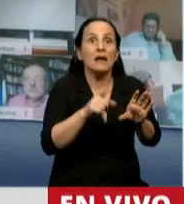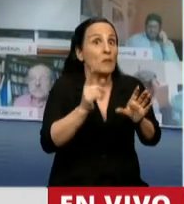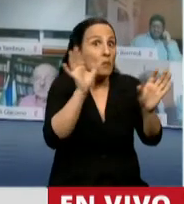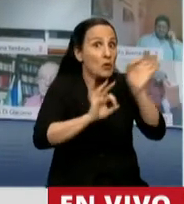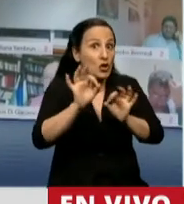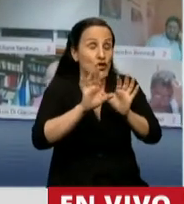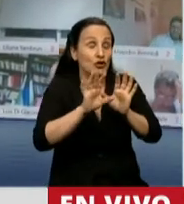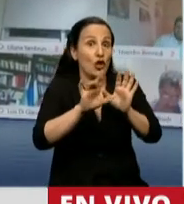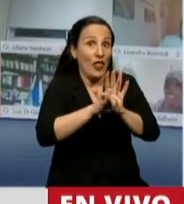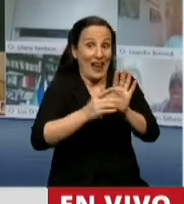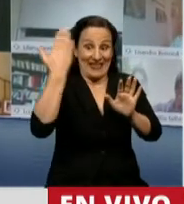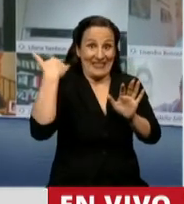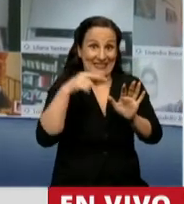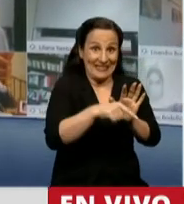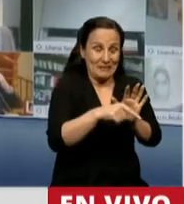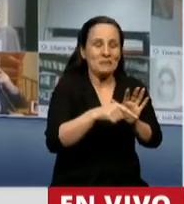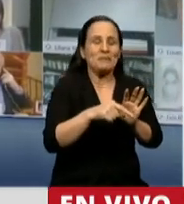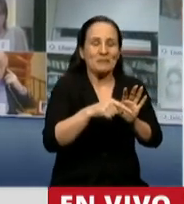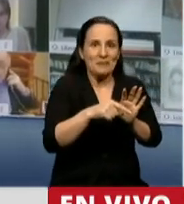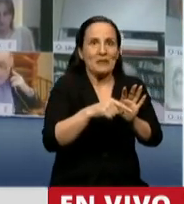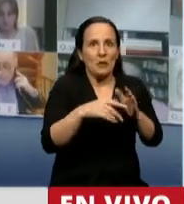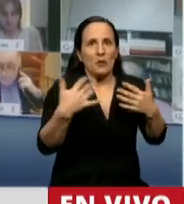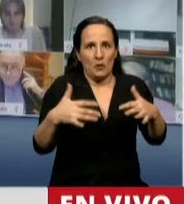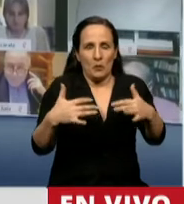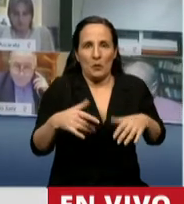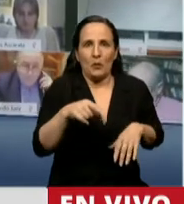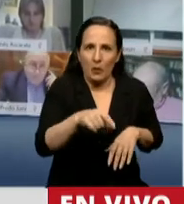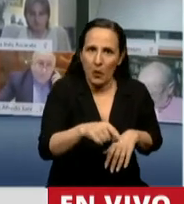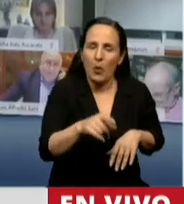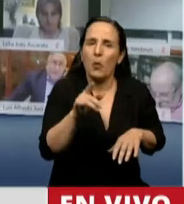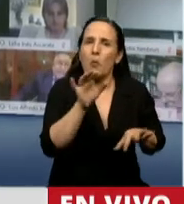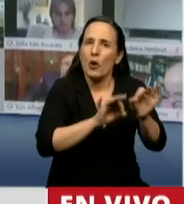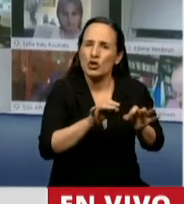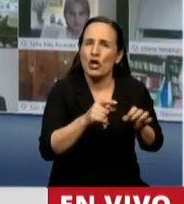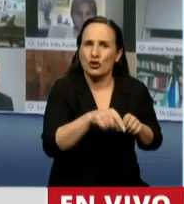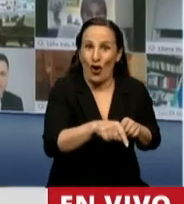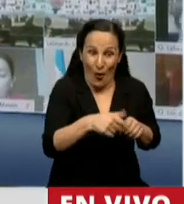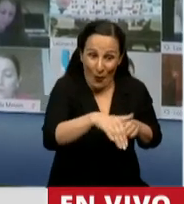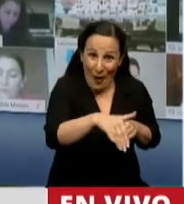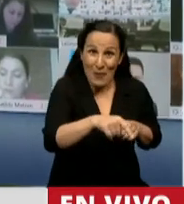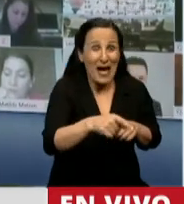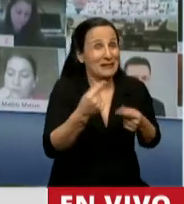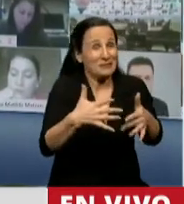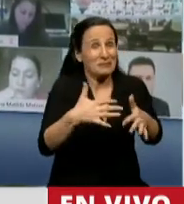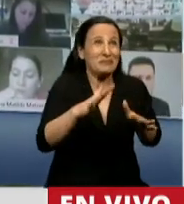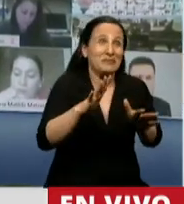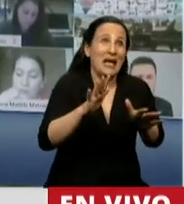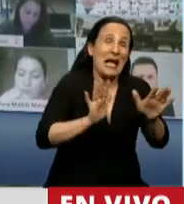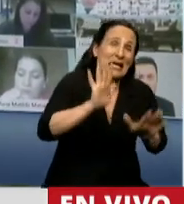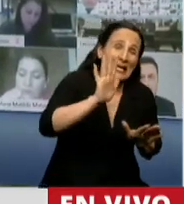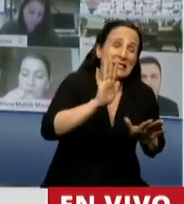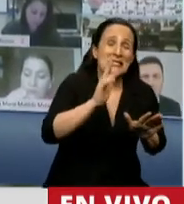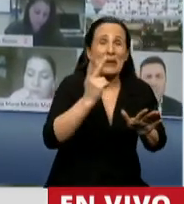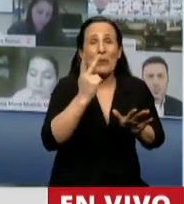proyecto es un proyecto costoso, es un proyecto que va a tener una duración entre 15 y 20 años,